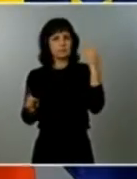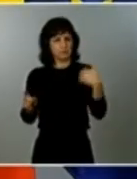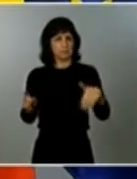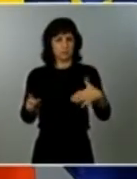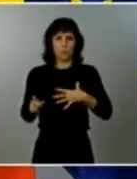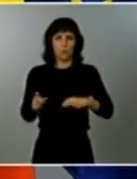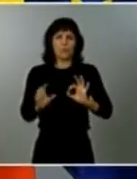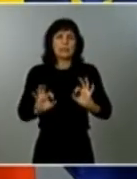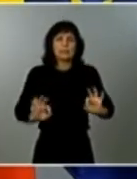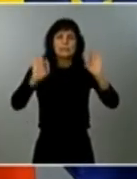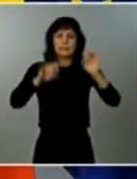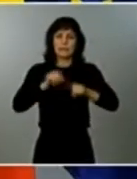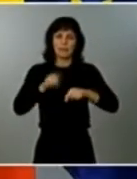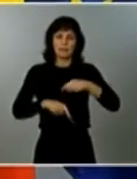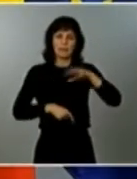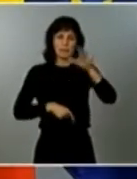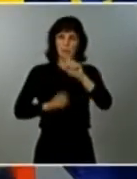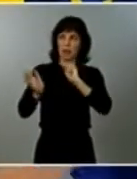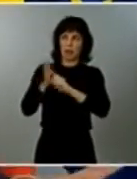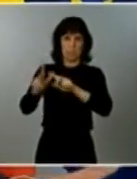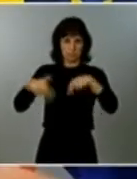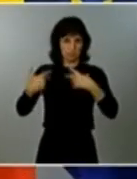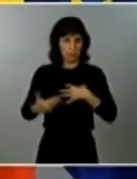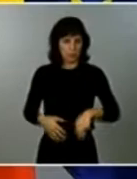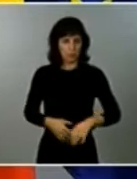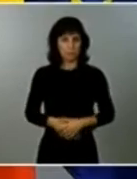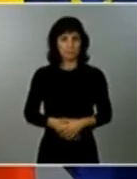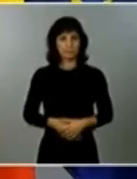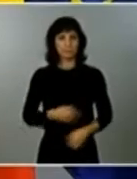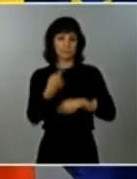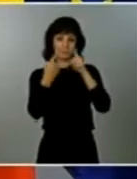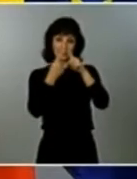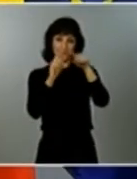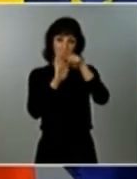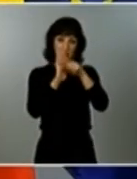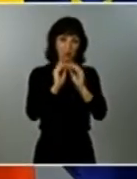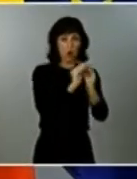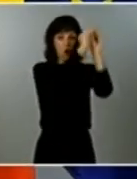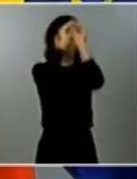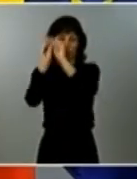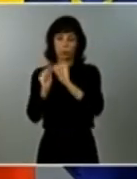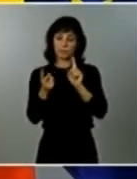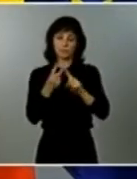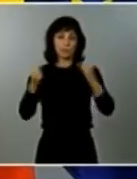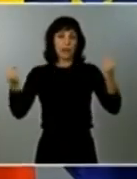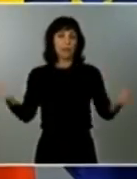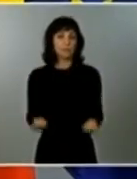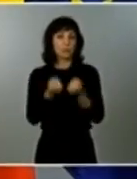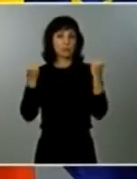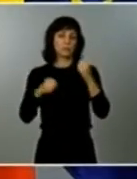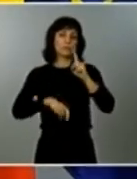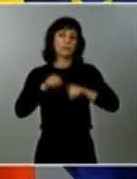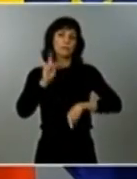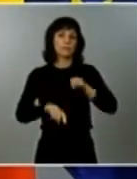este tiempo de 14 o 21 días empezaría a contar desde el momento en el que se aplica la medida. Y ya ha puesto de